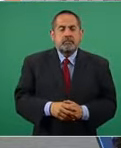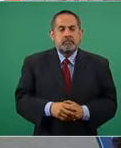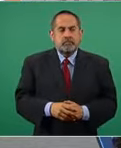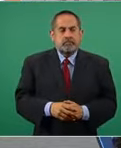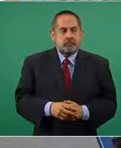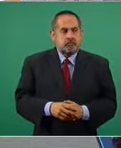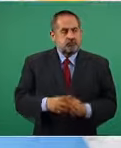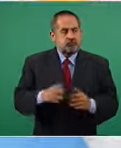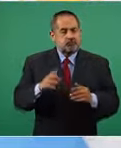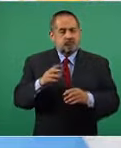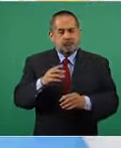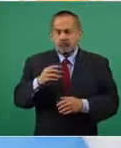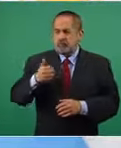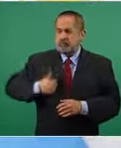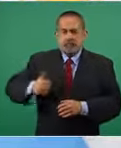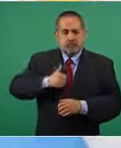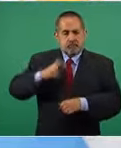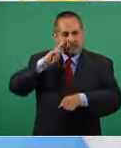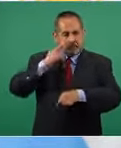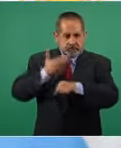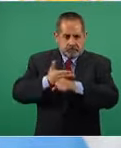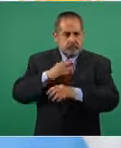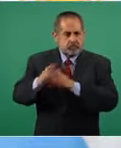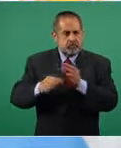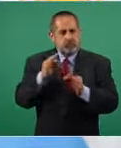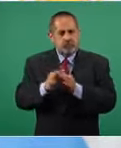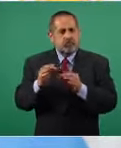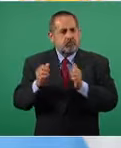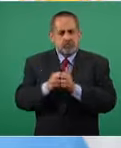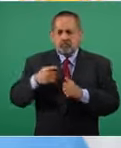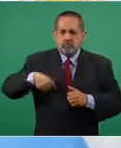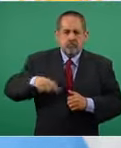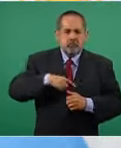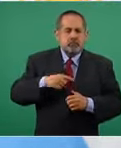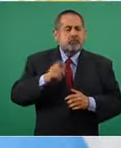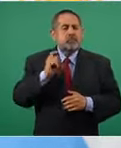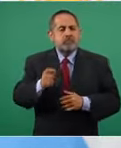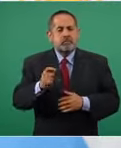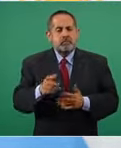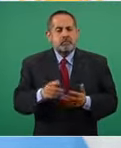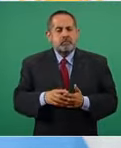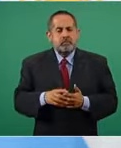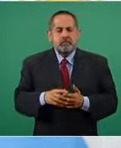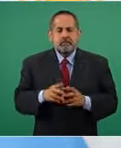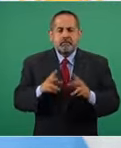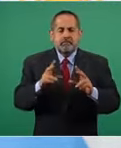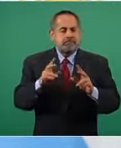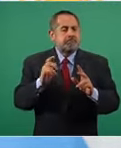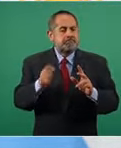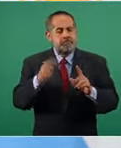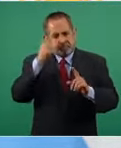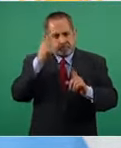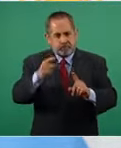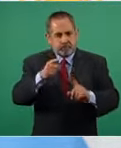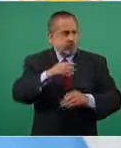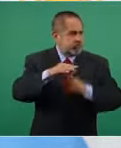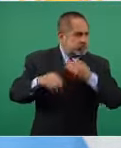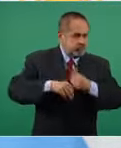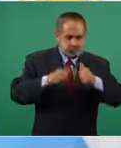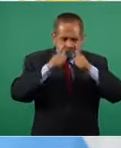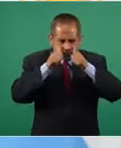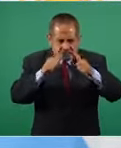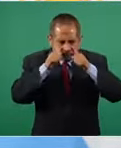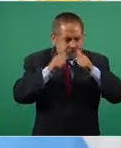actuando con responsabilidad en el caso nuestro garantizando que nadie se quede sin ser atendido